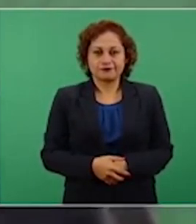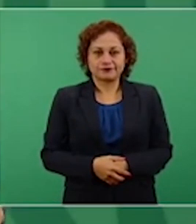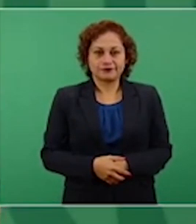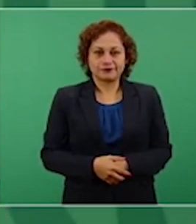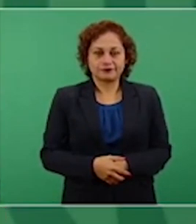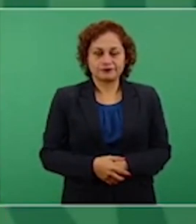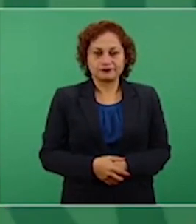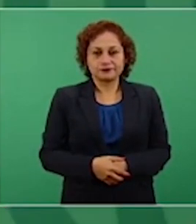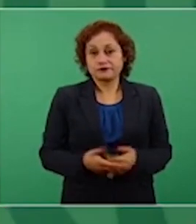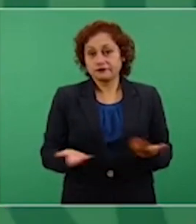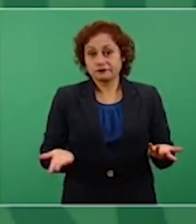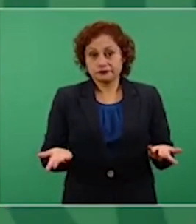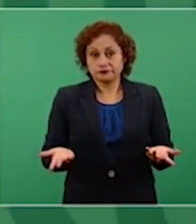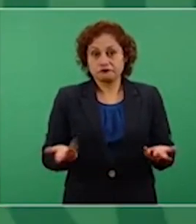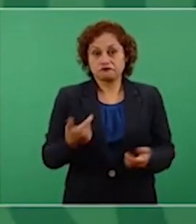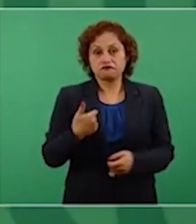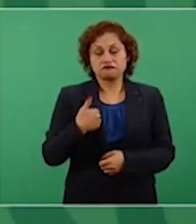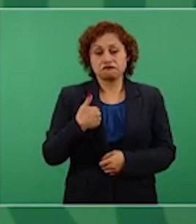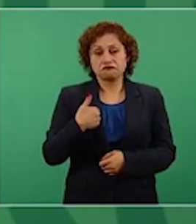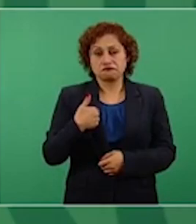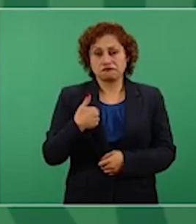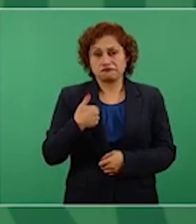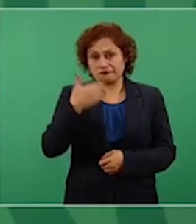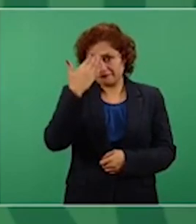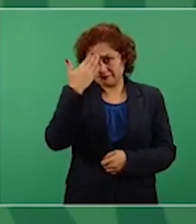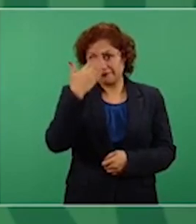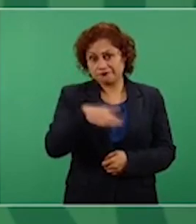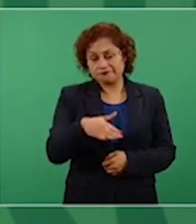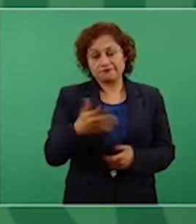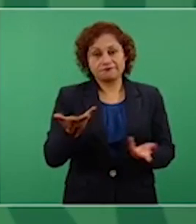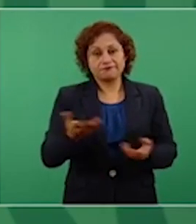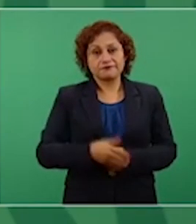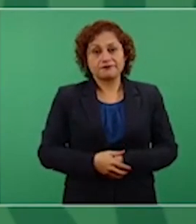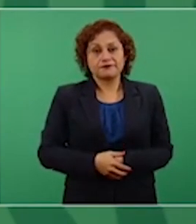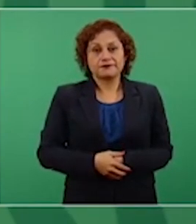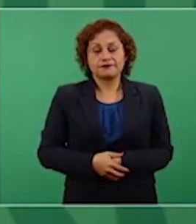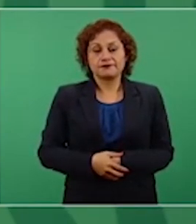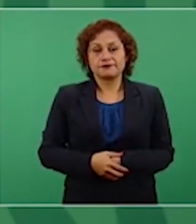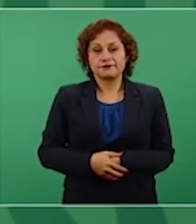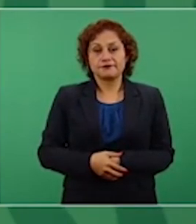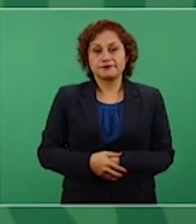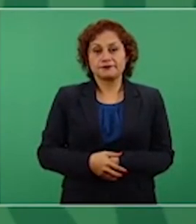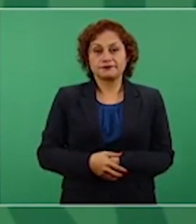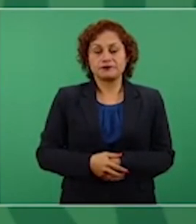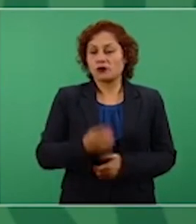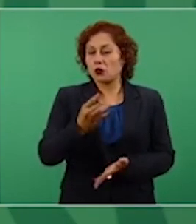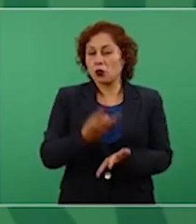tengo que reconocer que el único que no participó